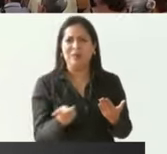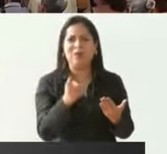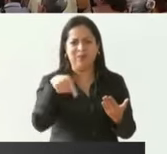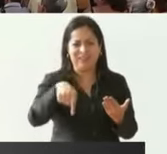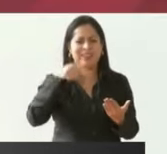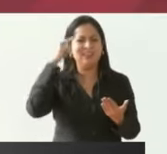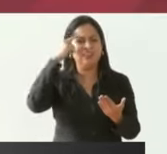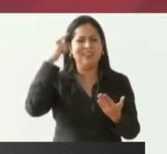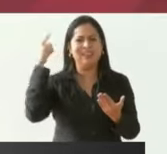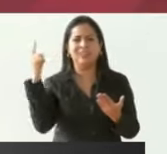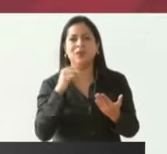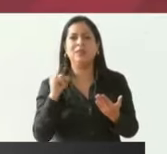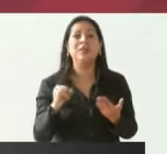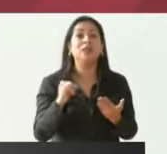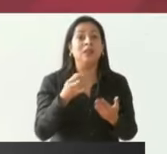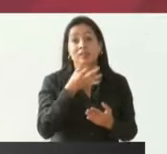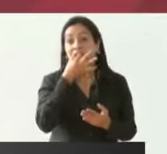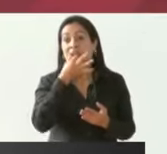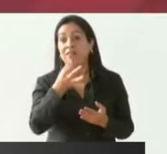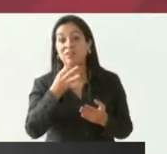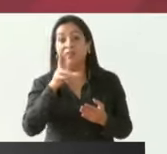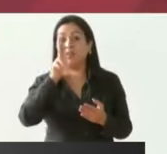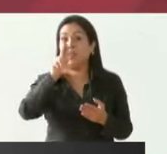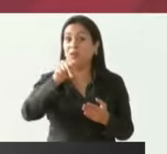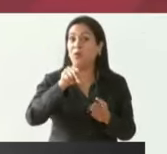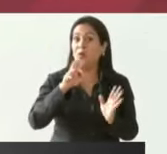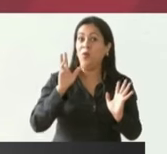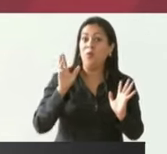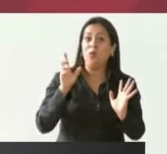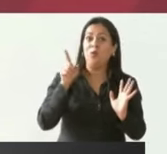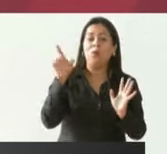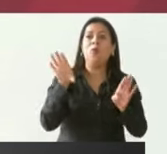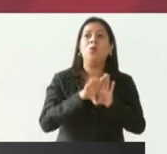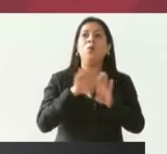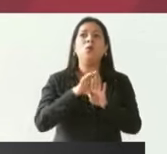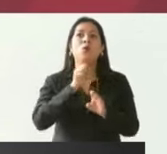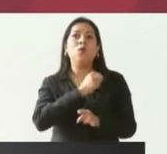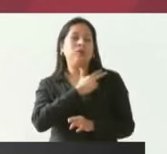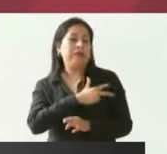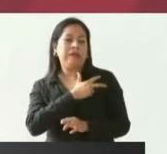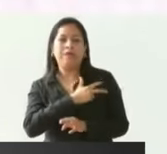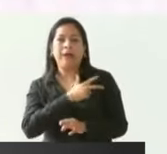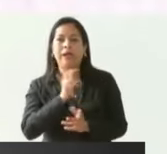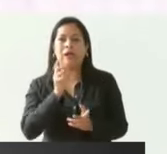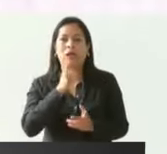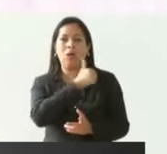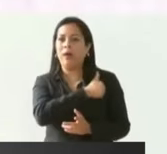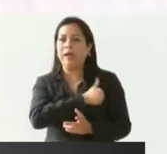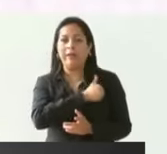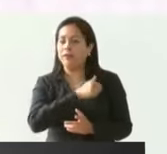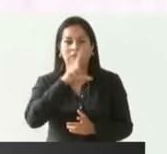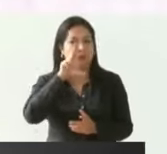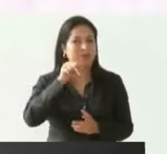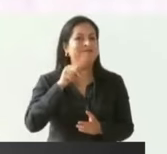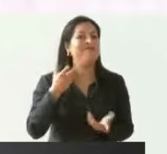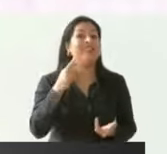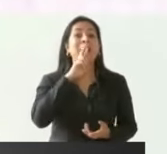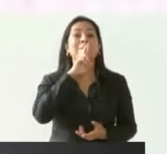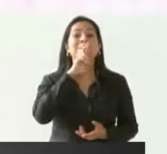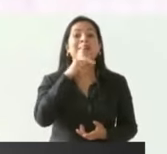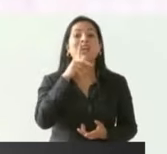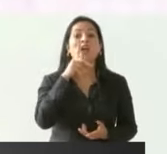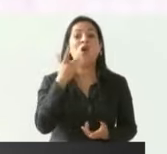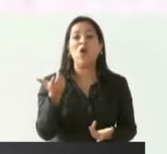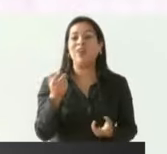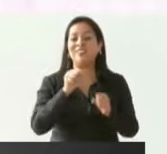mando el recado de que no va a ser como el de Dinamarca ni como el de Canadá va a ser el mejor